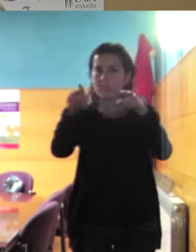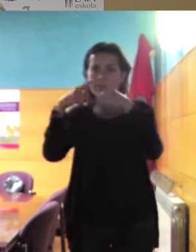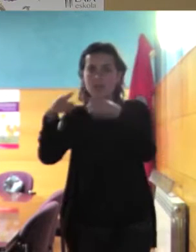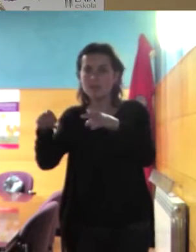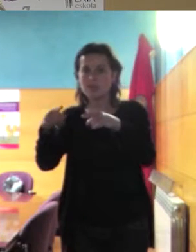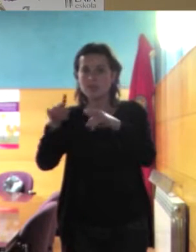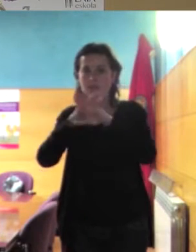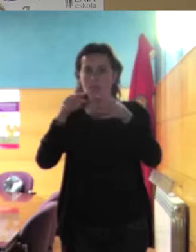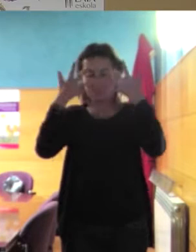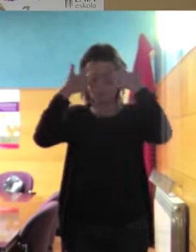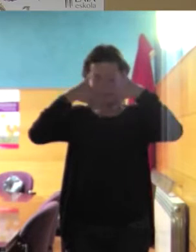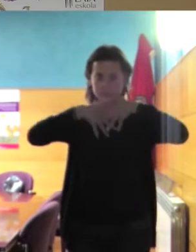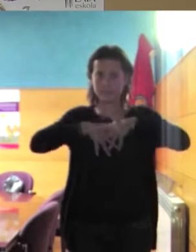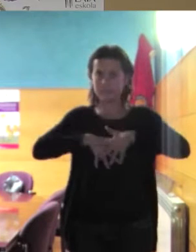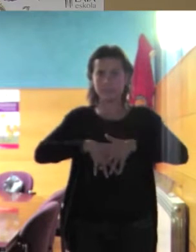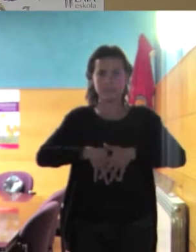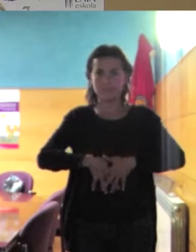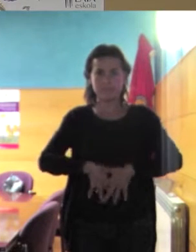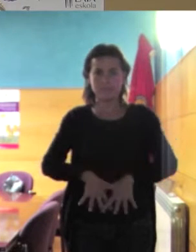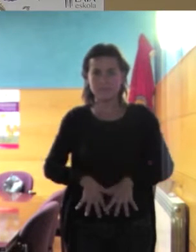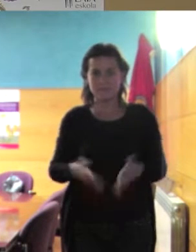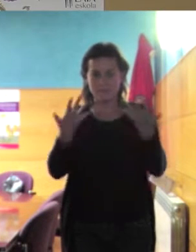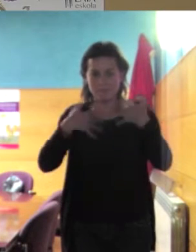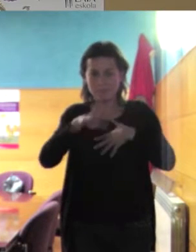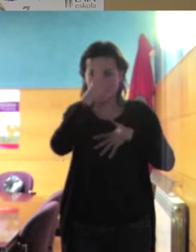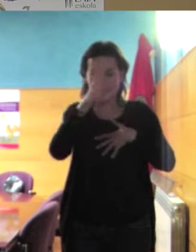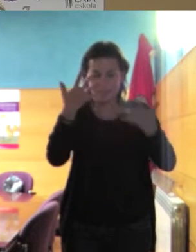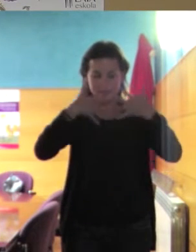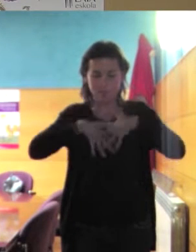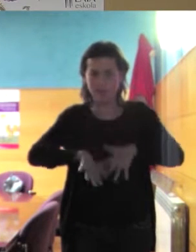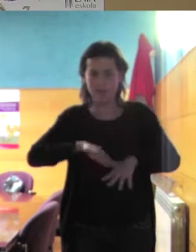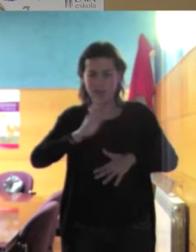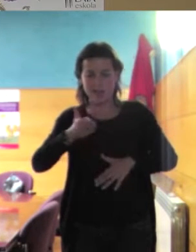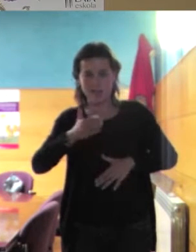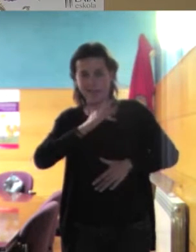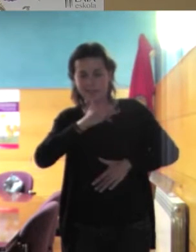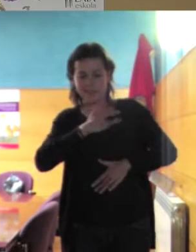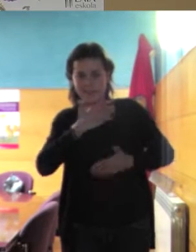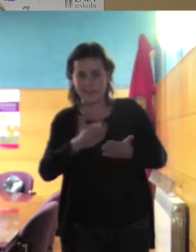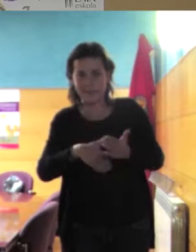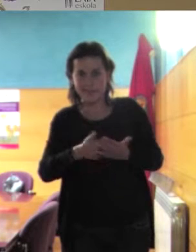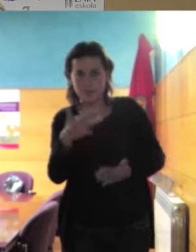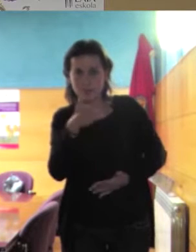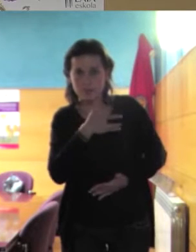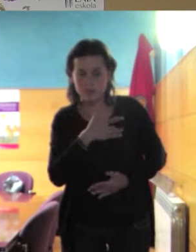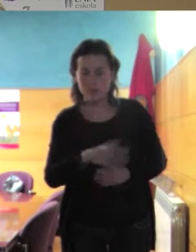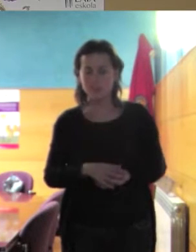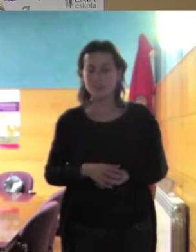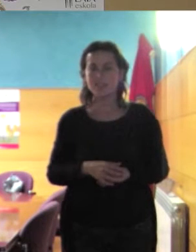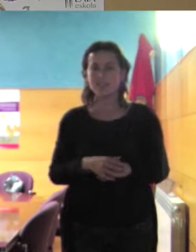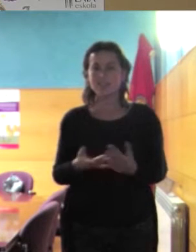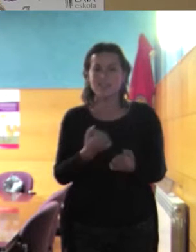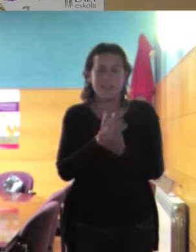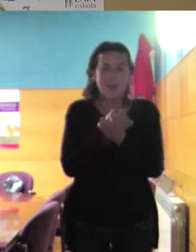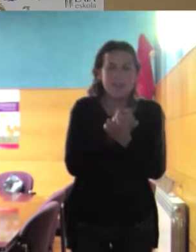directamente pasan por la vena van derechos al corazón estos mensajes bueno agradar amar